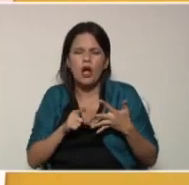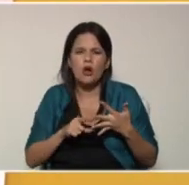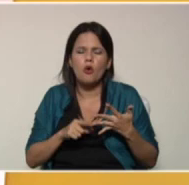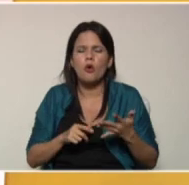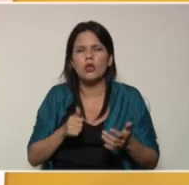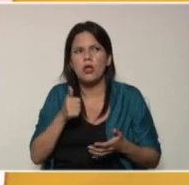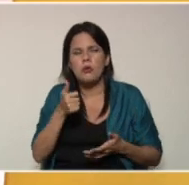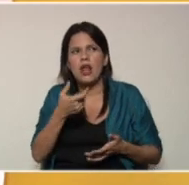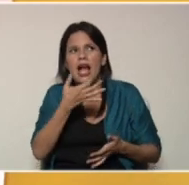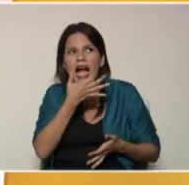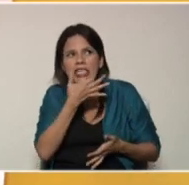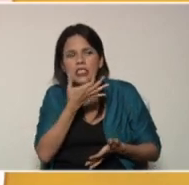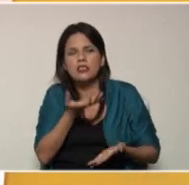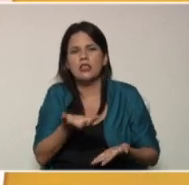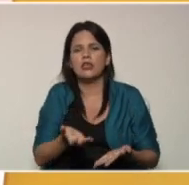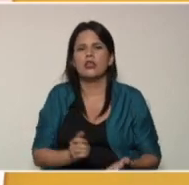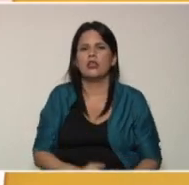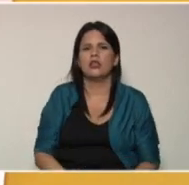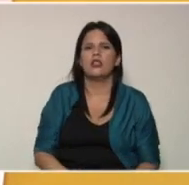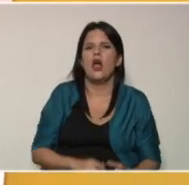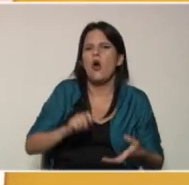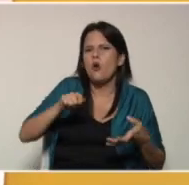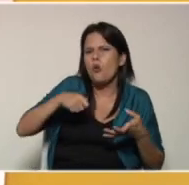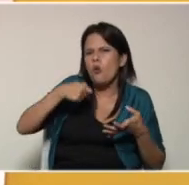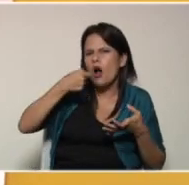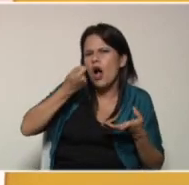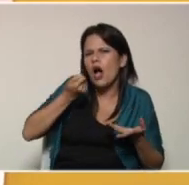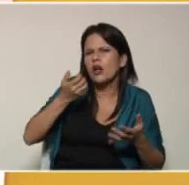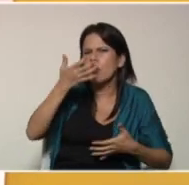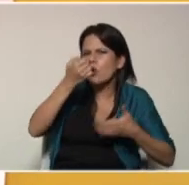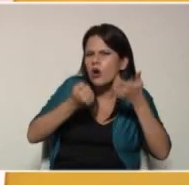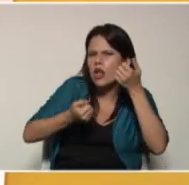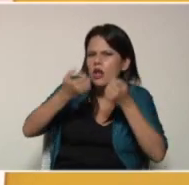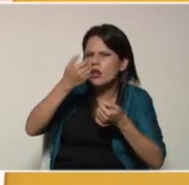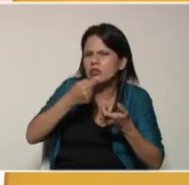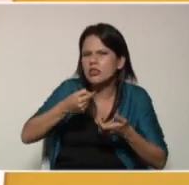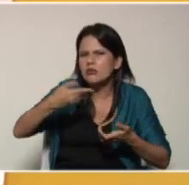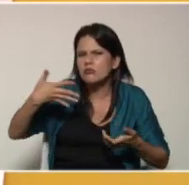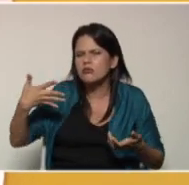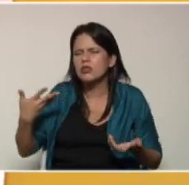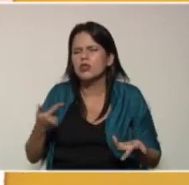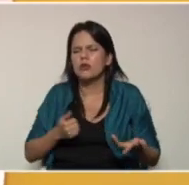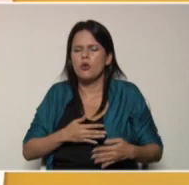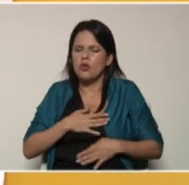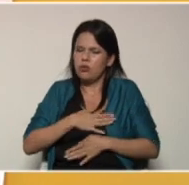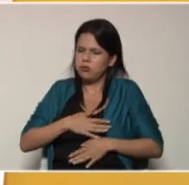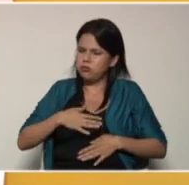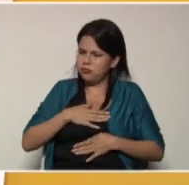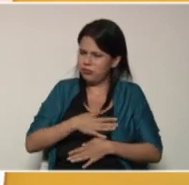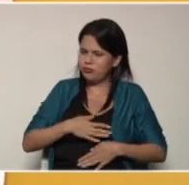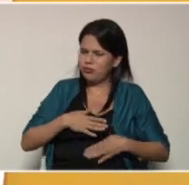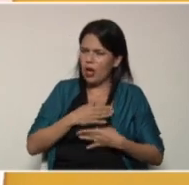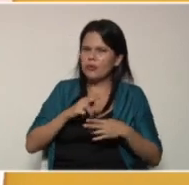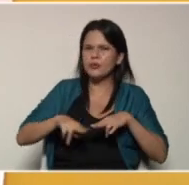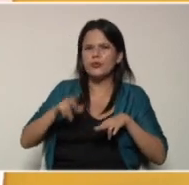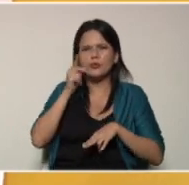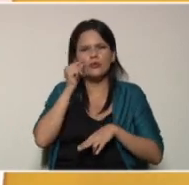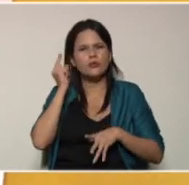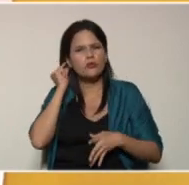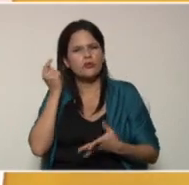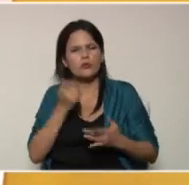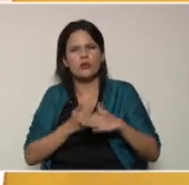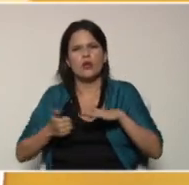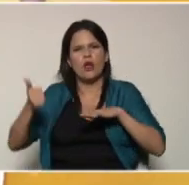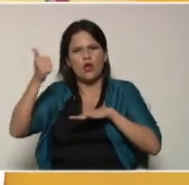galleta, un arroz con leche, donde podamos disfrutar, tanto el niño como el adulto, de ese espacio.